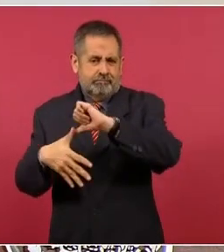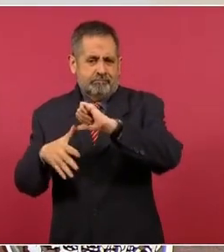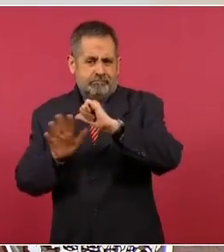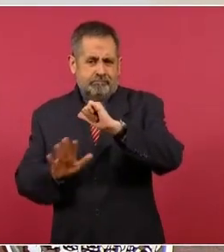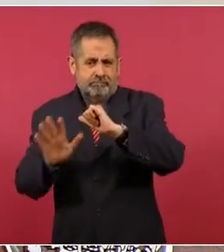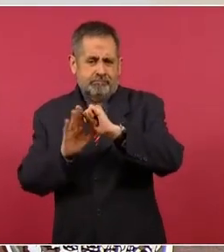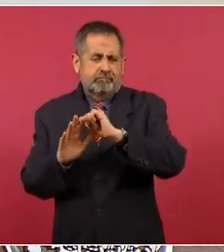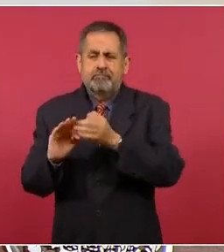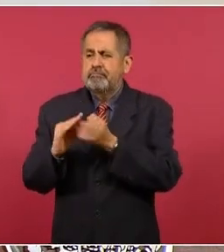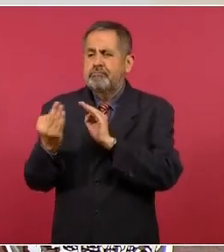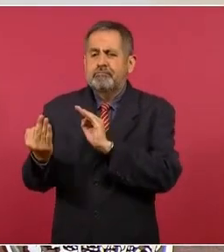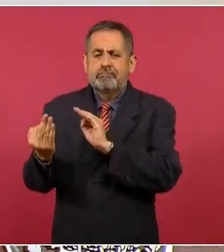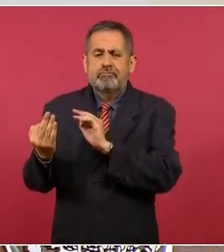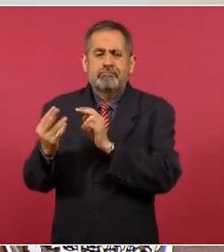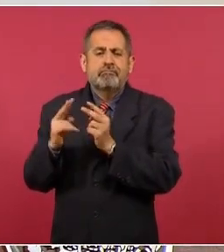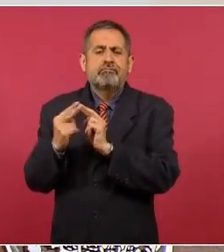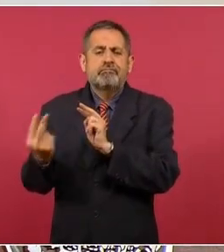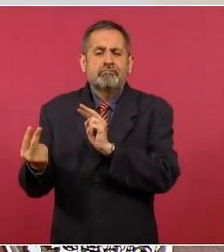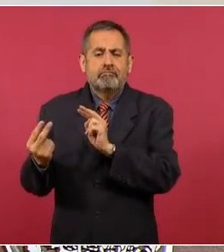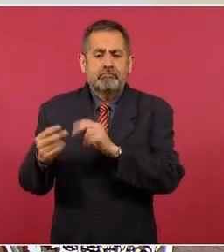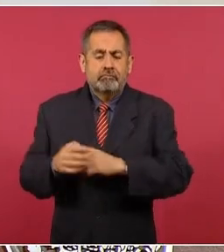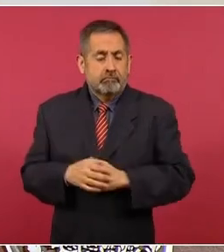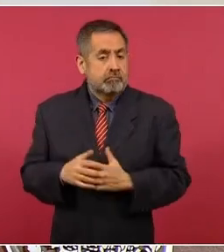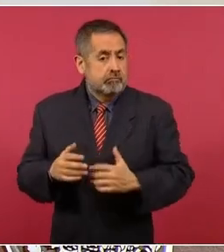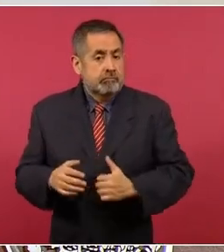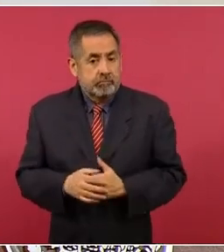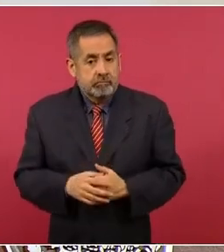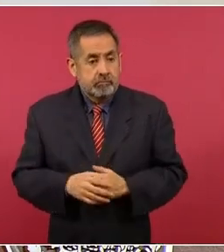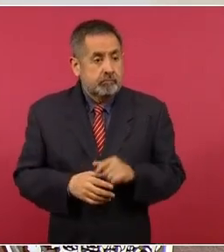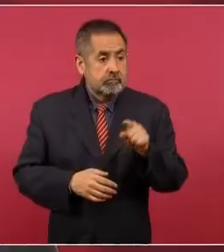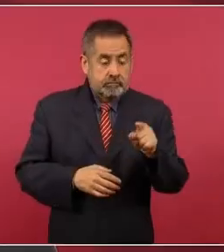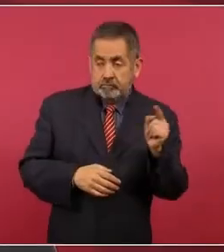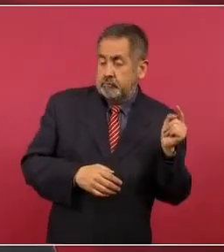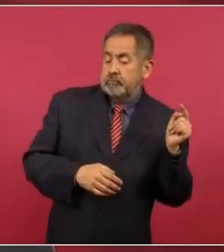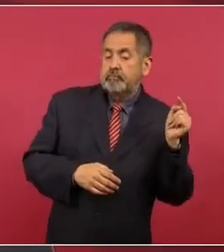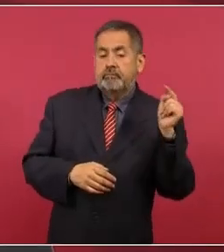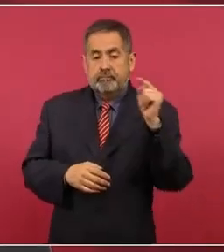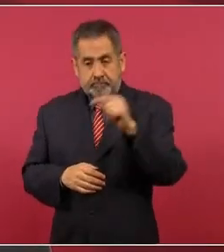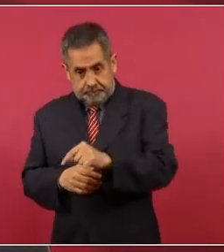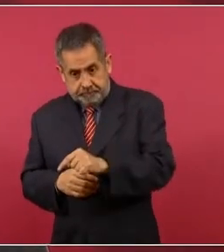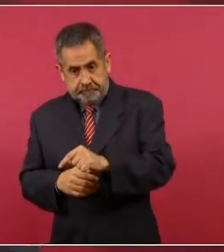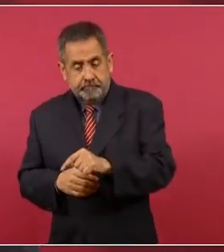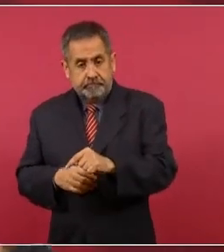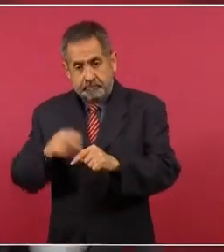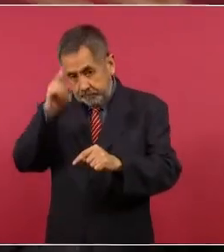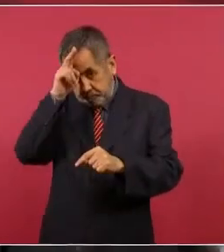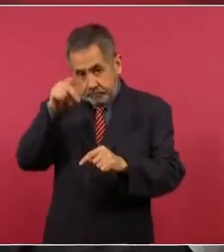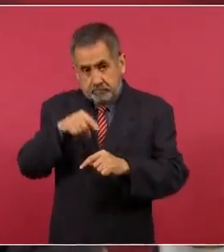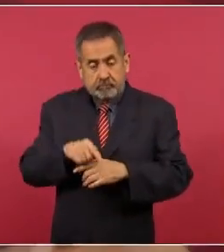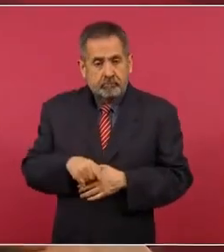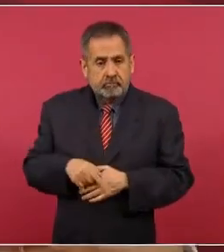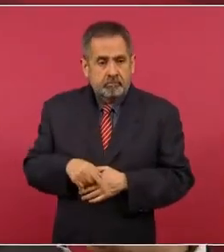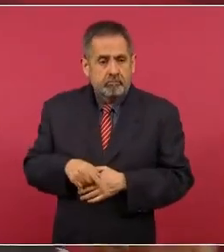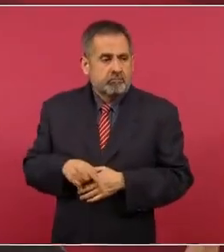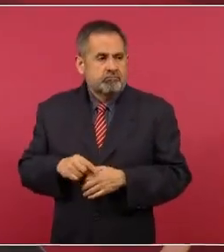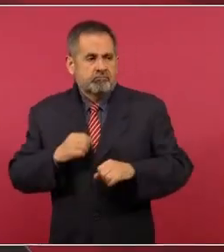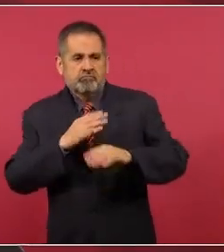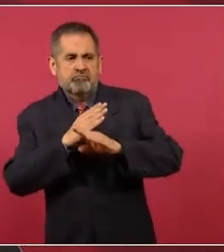y le impidieron que él entregara,